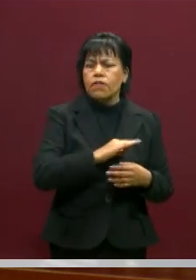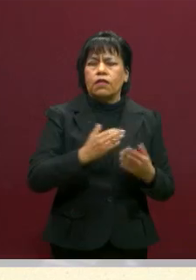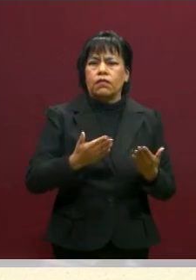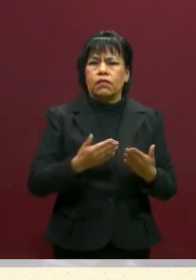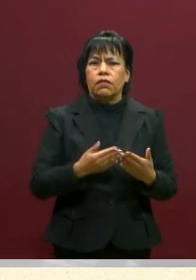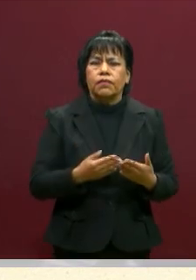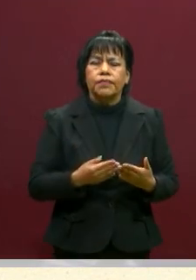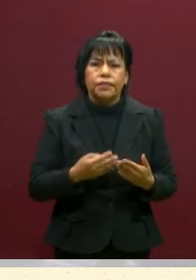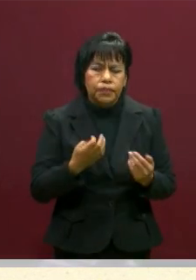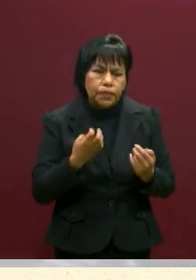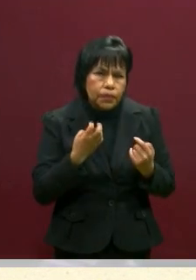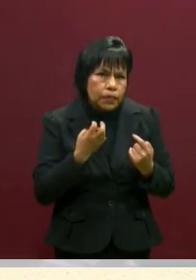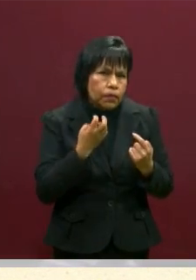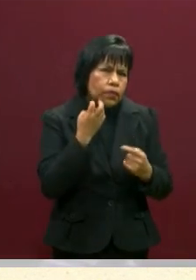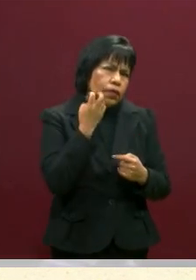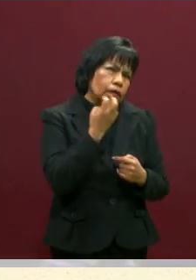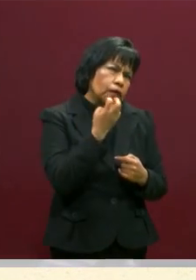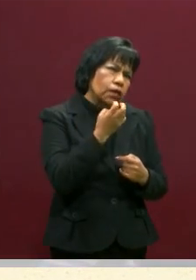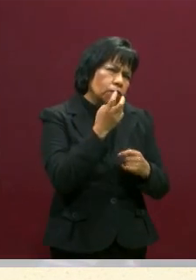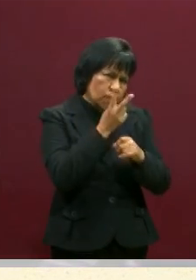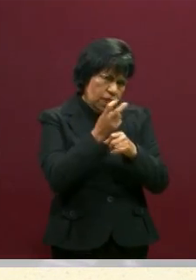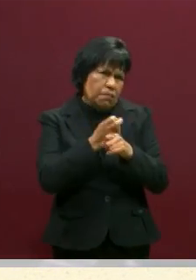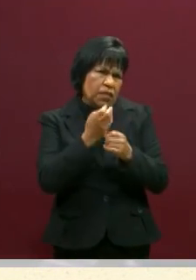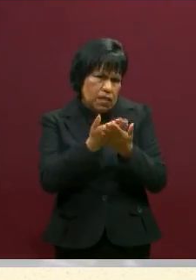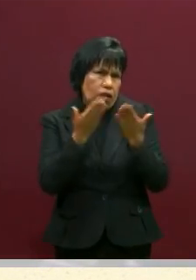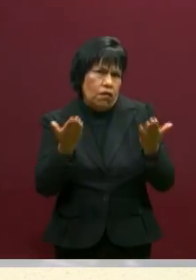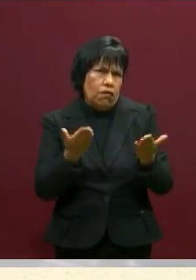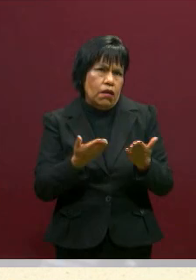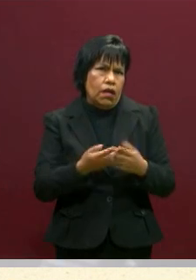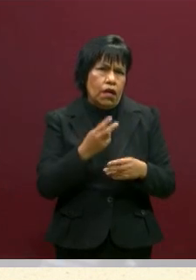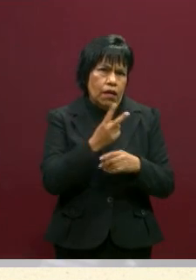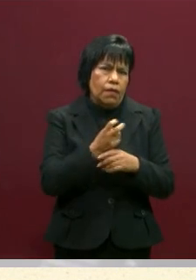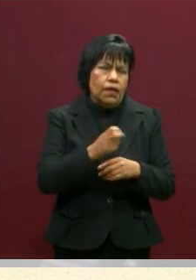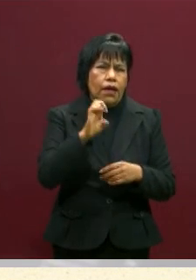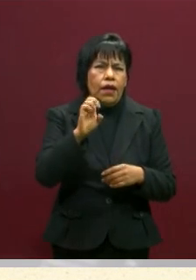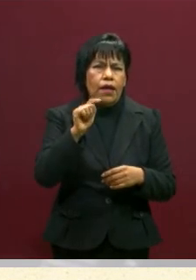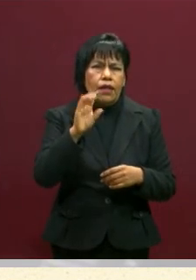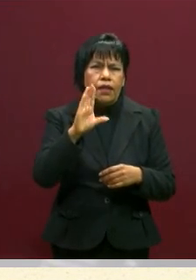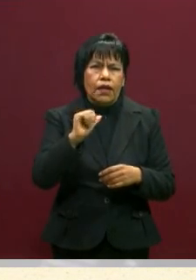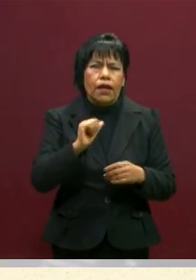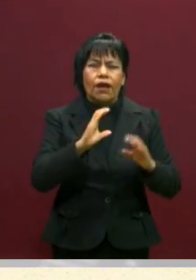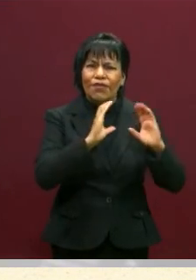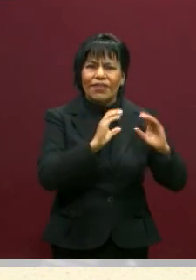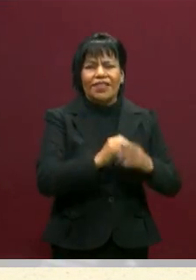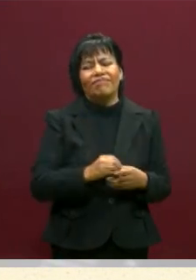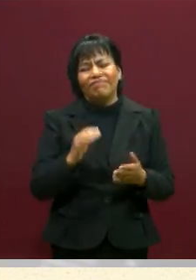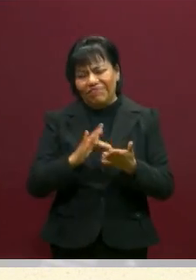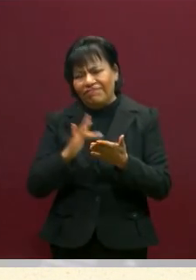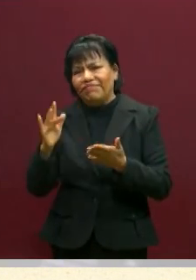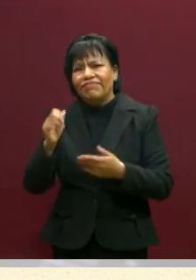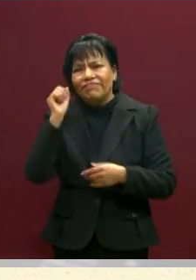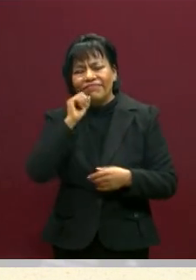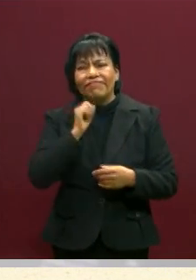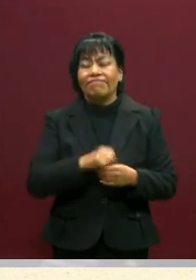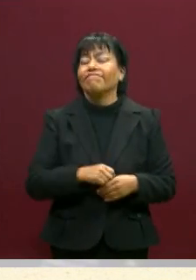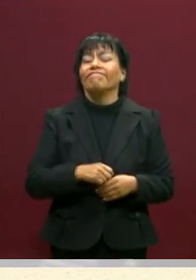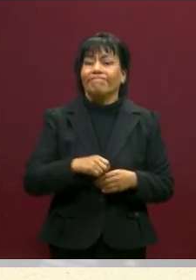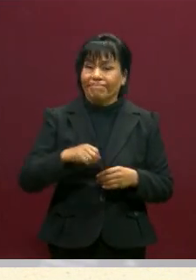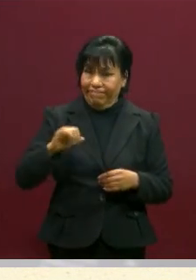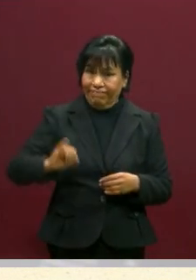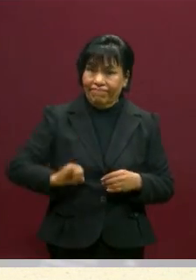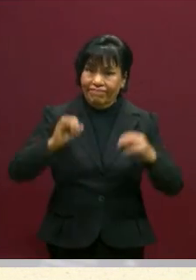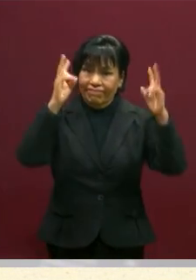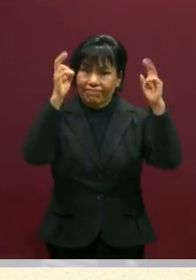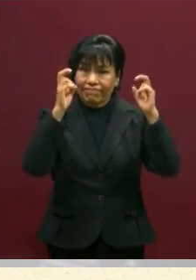Por eso tenemos que practicar, o es la invitación, a practicar la ética del cuidado. Muchas gracias, secretaria. Como siempre, muy interesantes